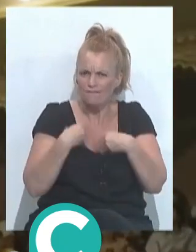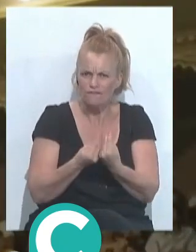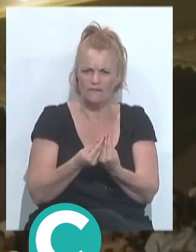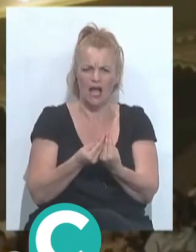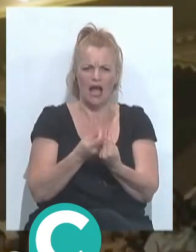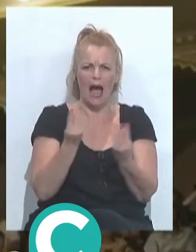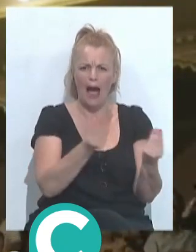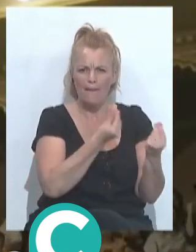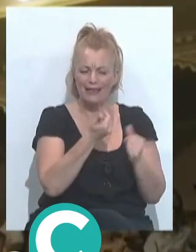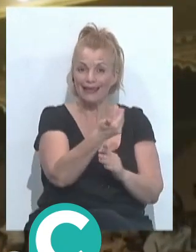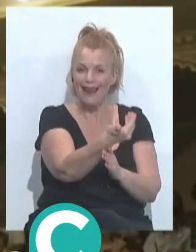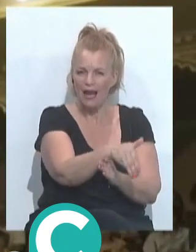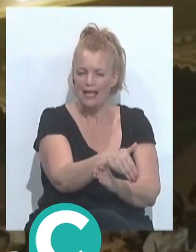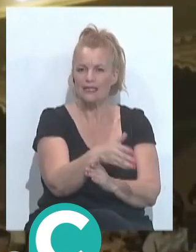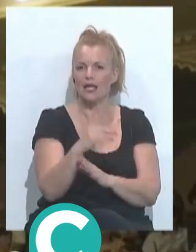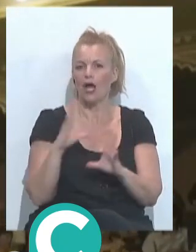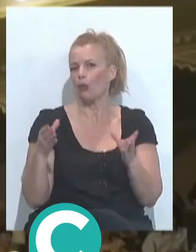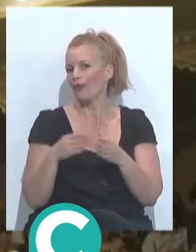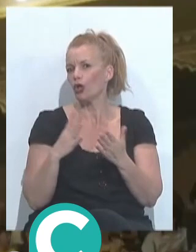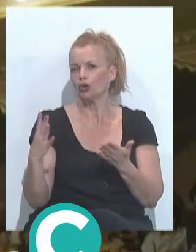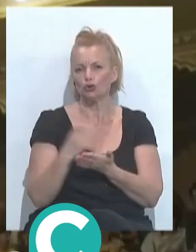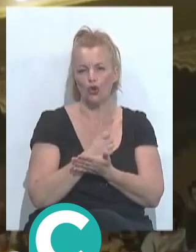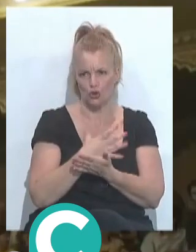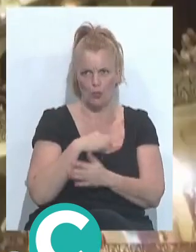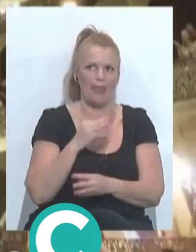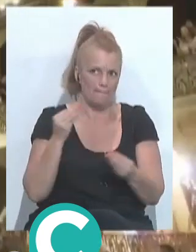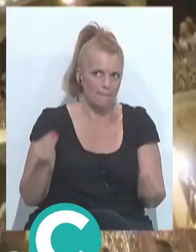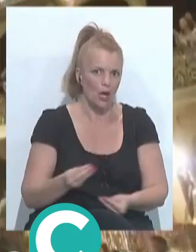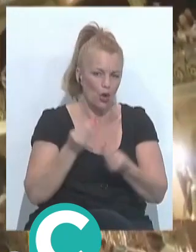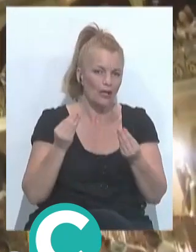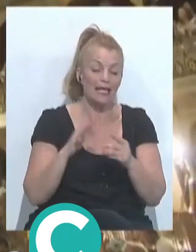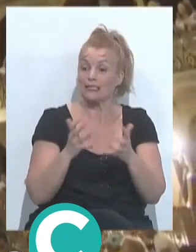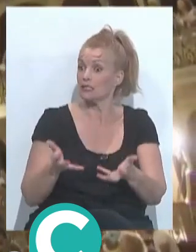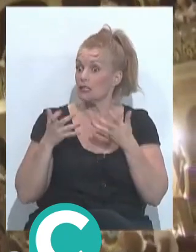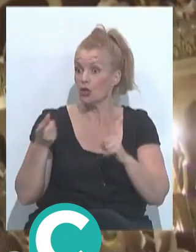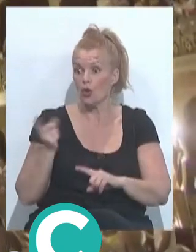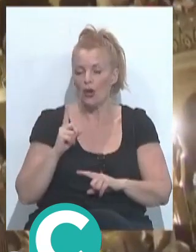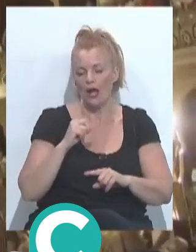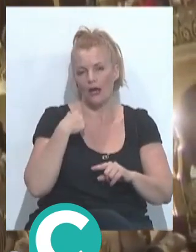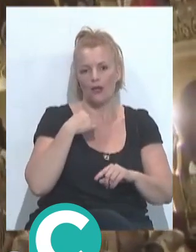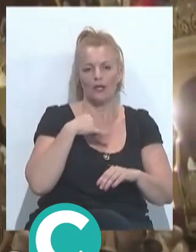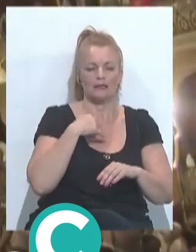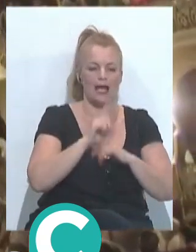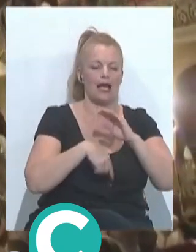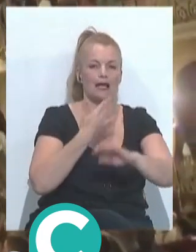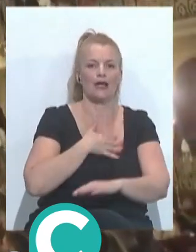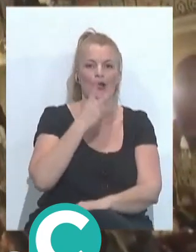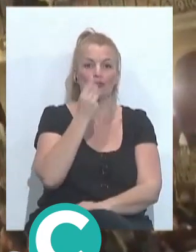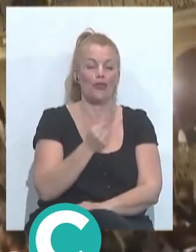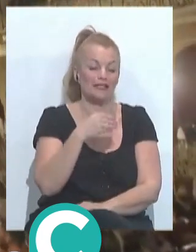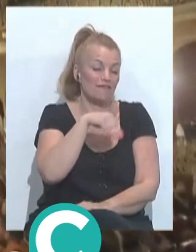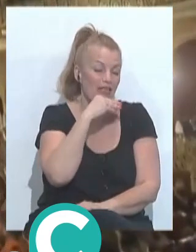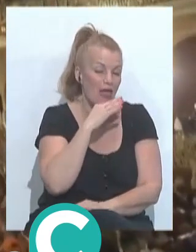había afuera las agrupaciones todo es mejorable y el que no gana pues a partir de ahí de segundo ya está mosqueado eso